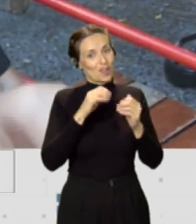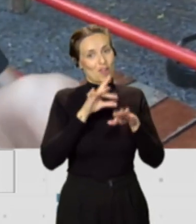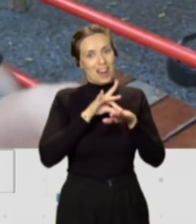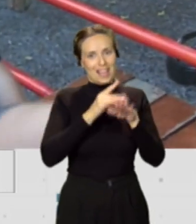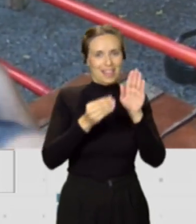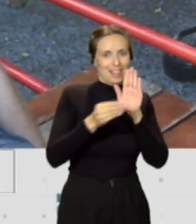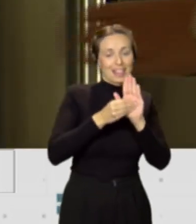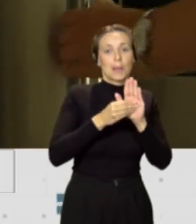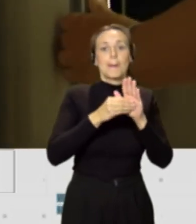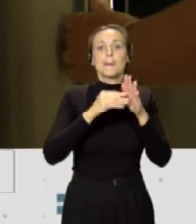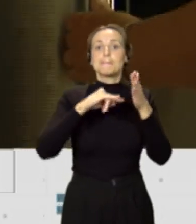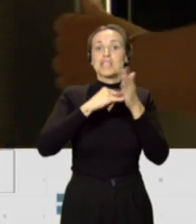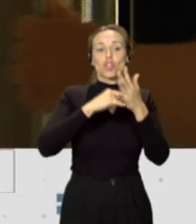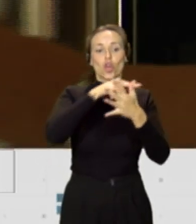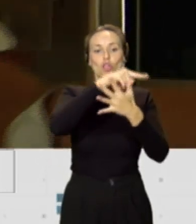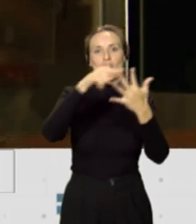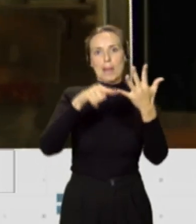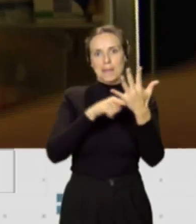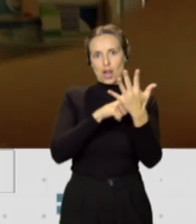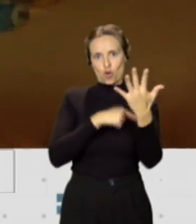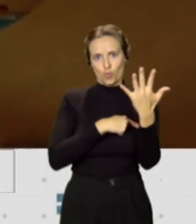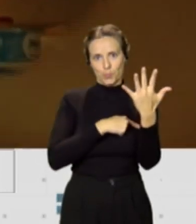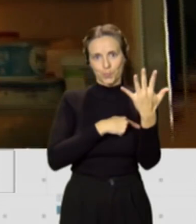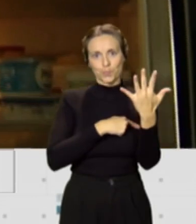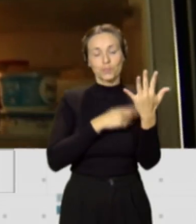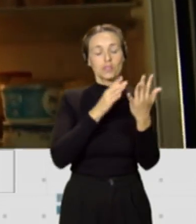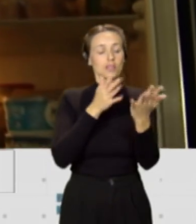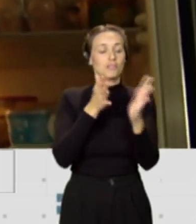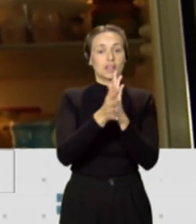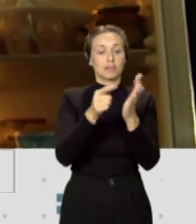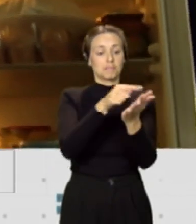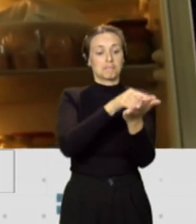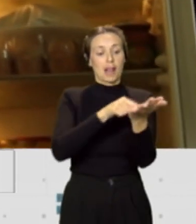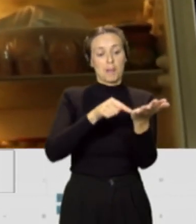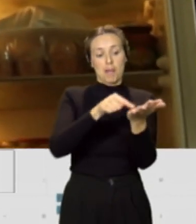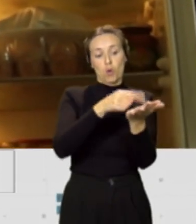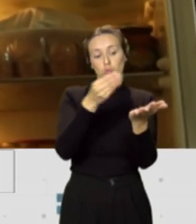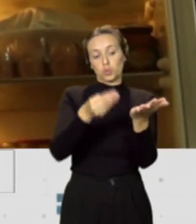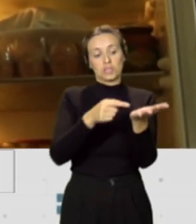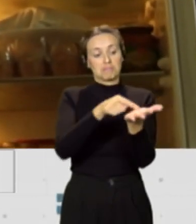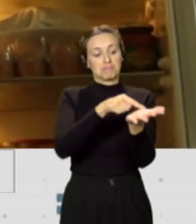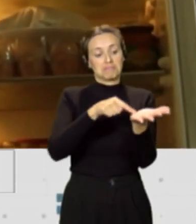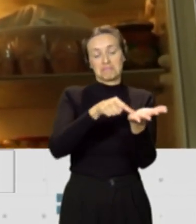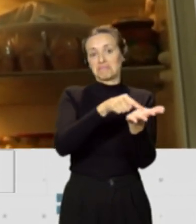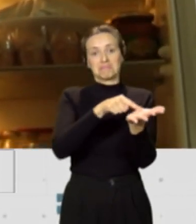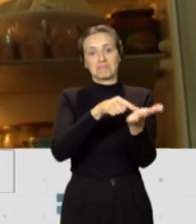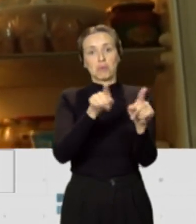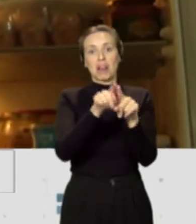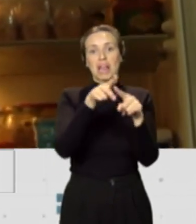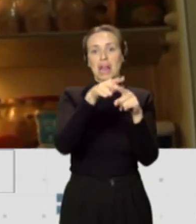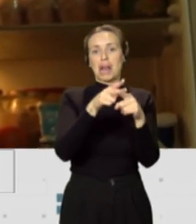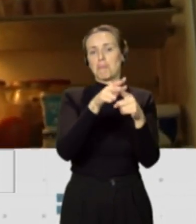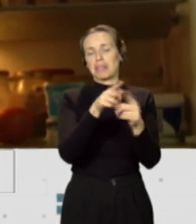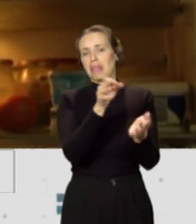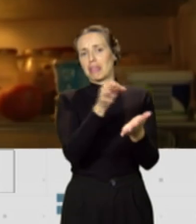método de la mano, donde podemos utilizar la palma de la mano como una herramienta práctica para poder